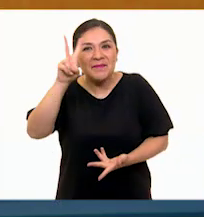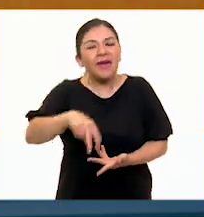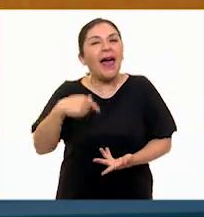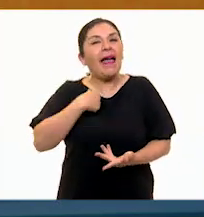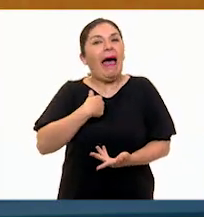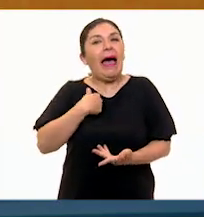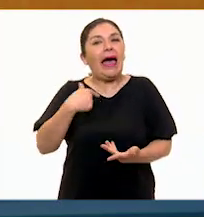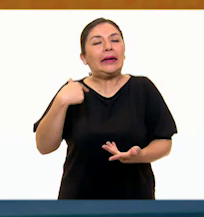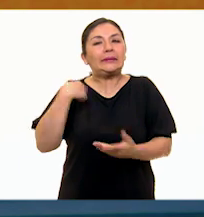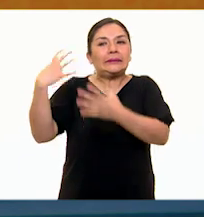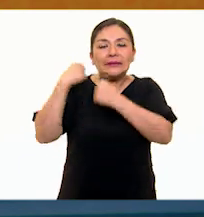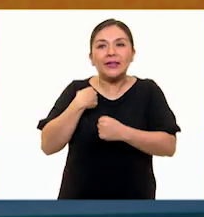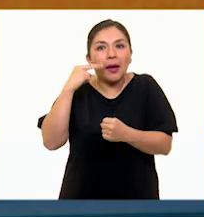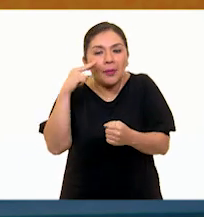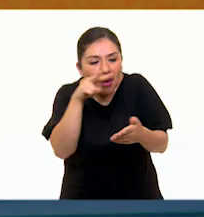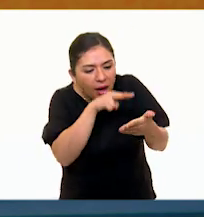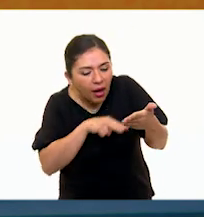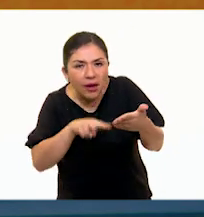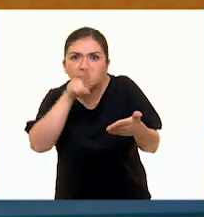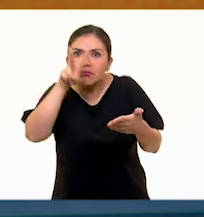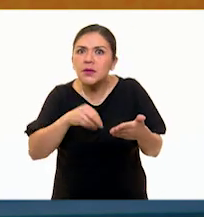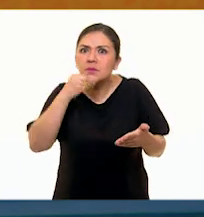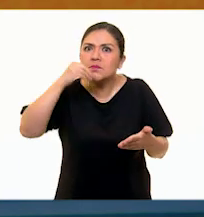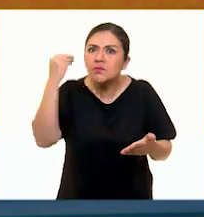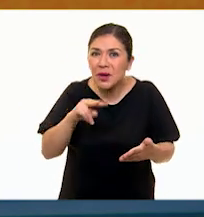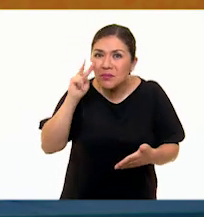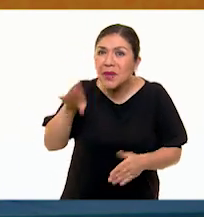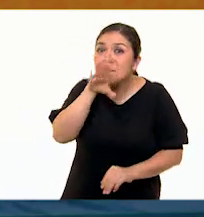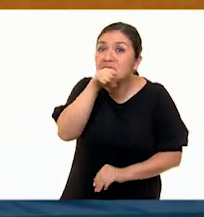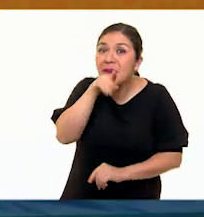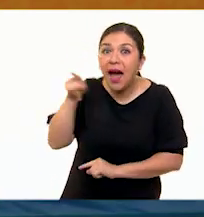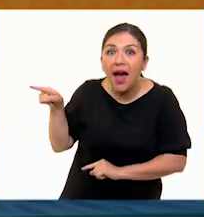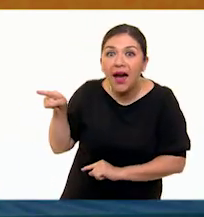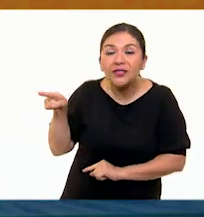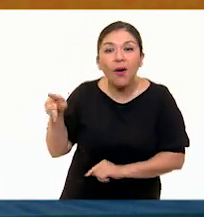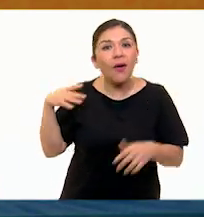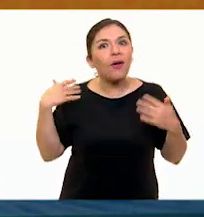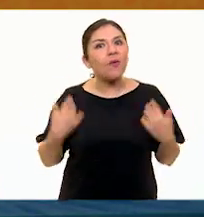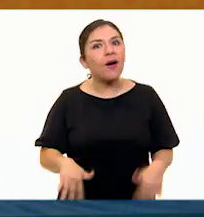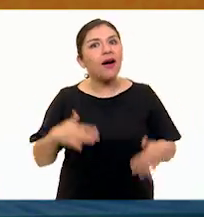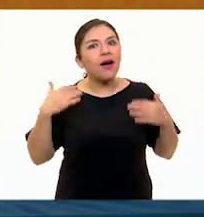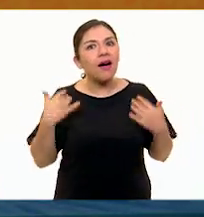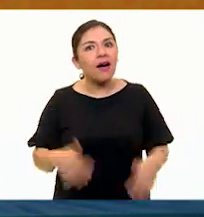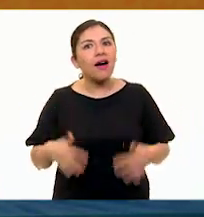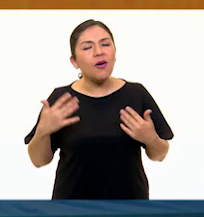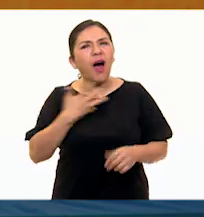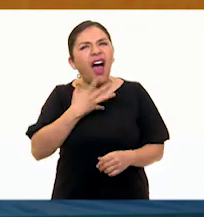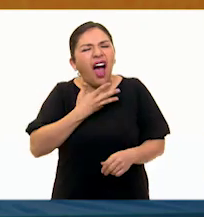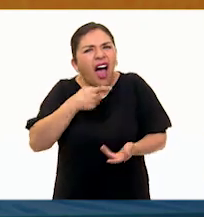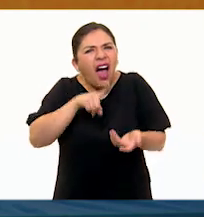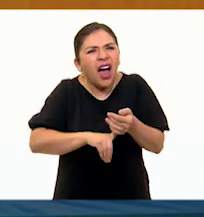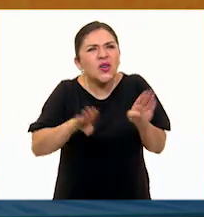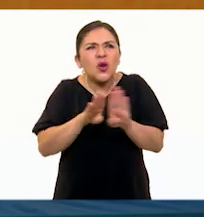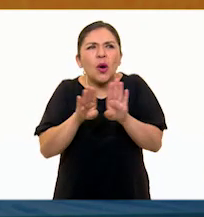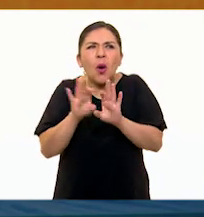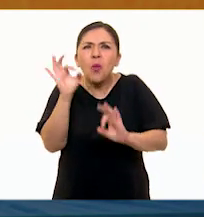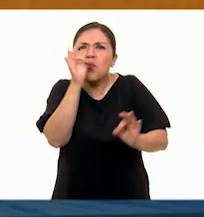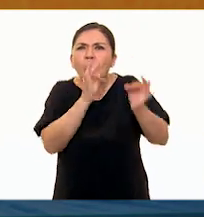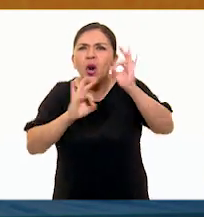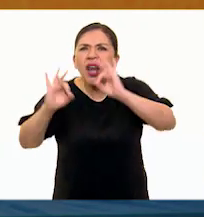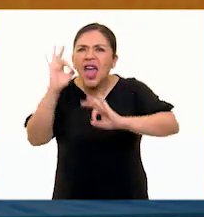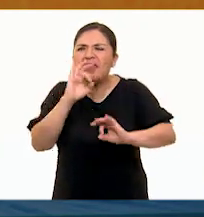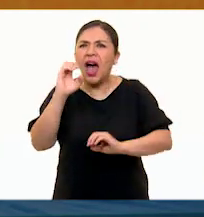agarraron viendo las esculturas, están padrísimas, ¿verdad? ¿Ya vieron este patito? Miren, wow, pero tiene como monedas o